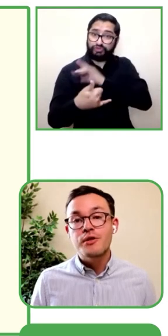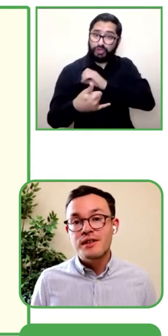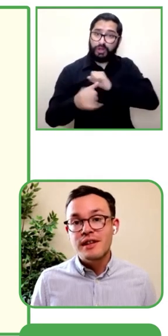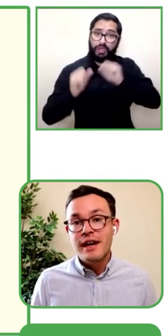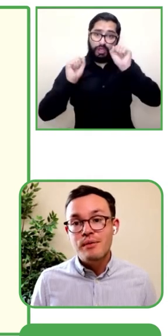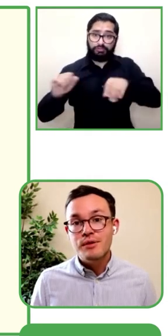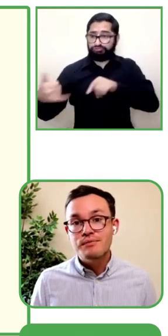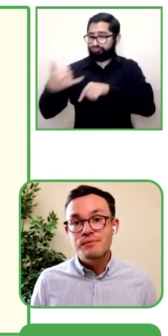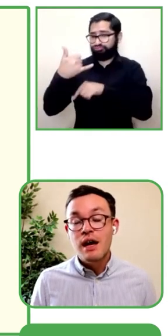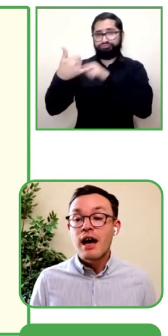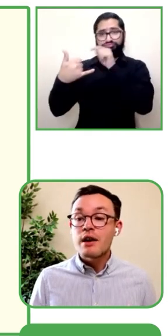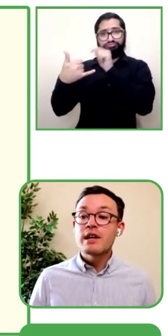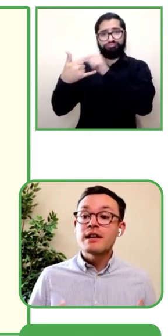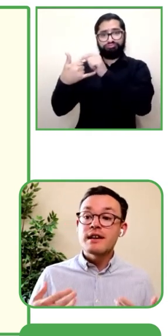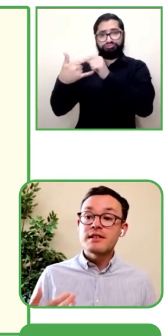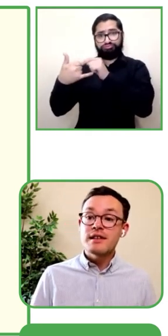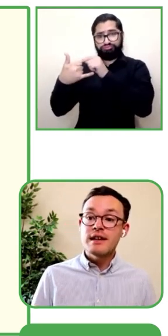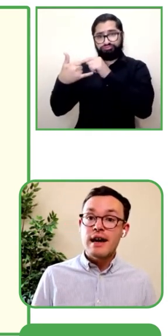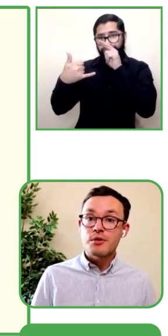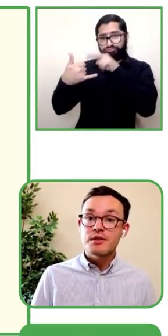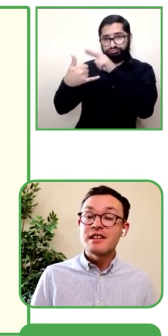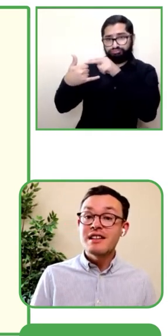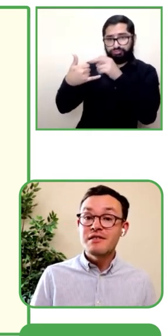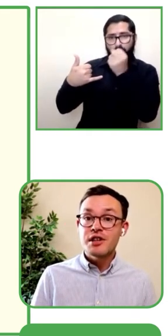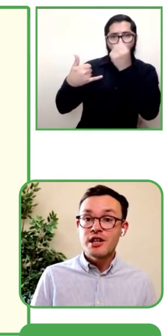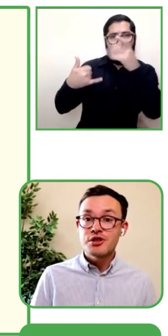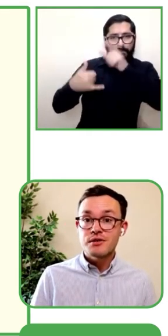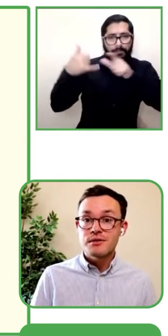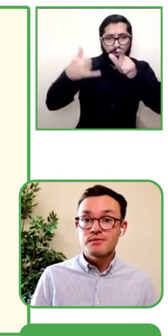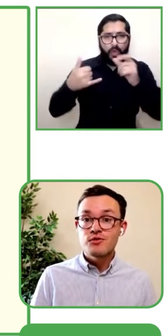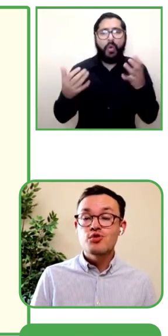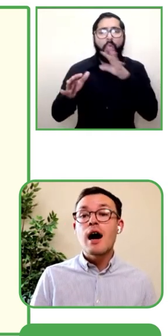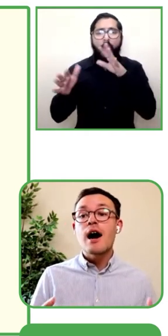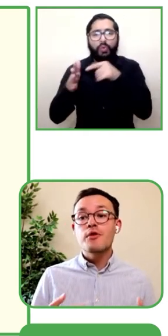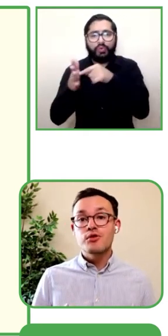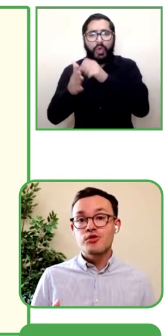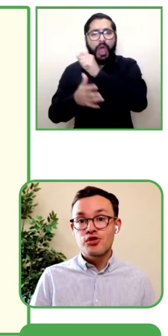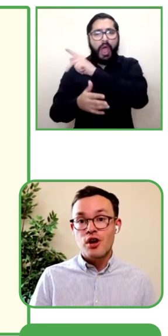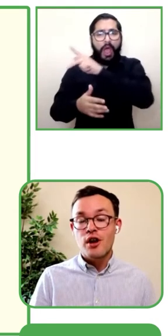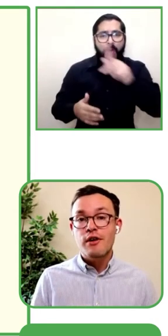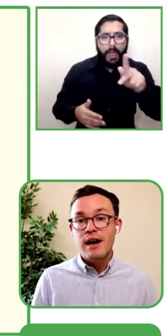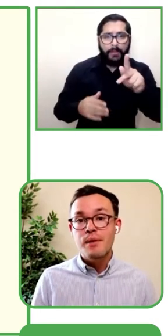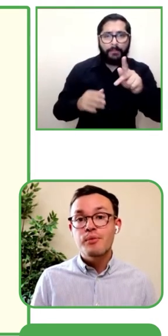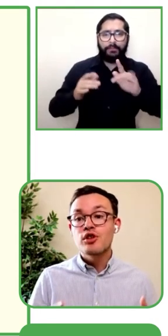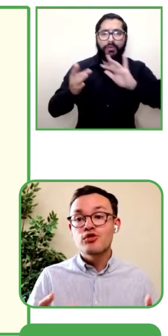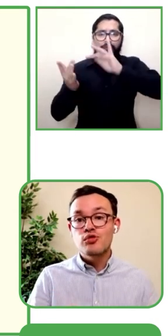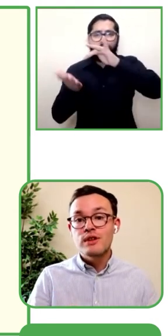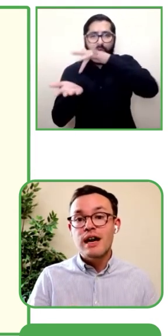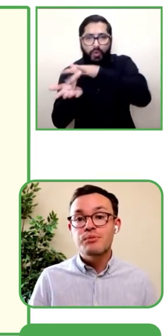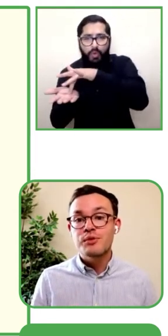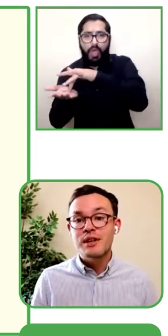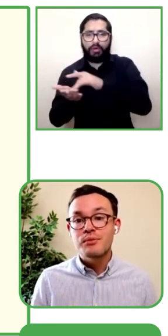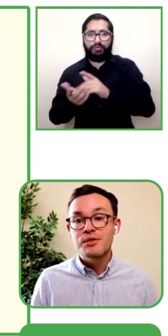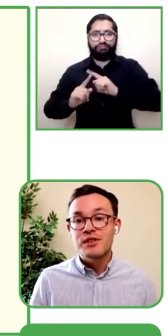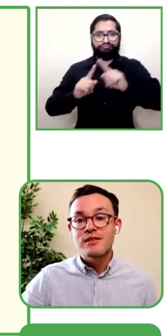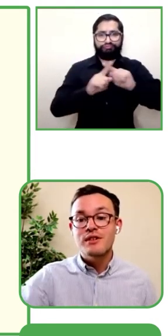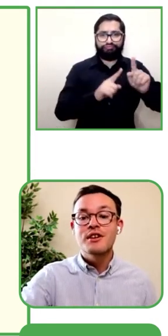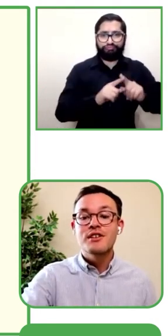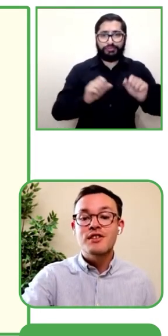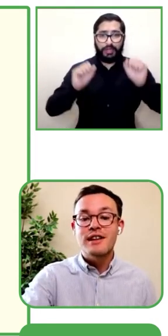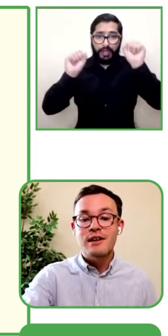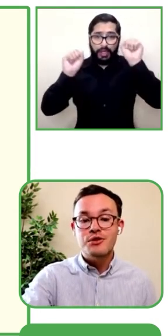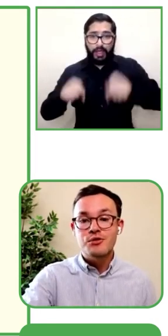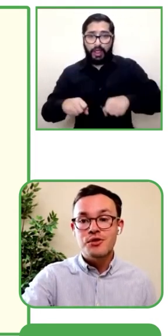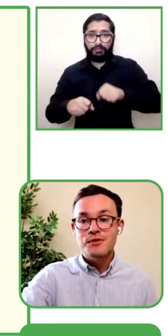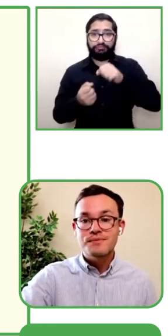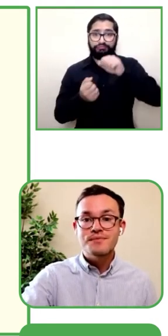cuántas personas están utilizando la aplicación desde el lugar donde me encuentro y se puede enviar invitaciones a los usuarios